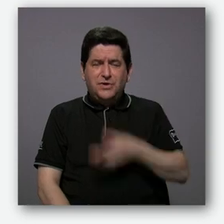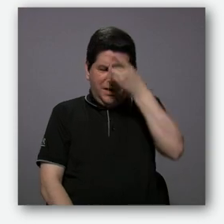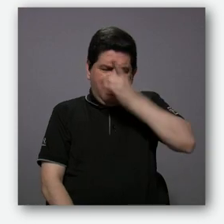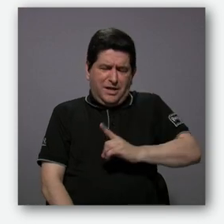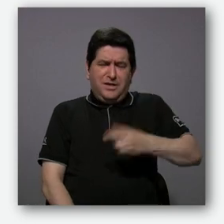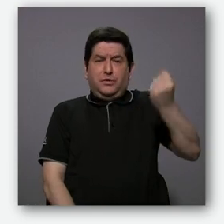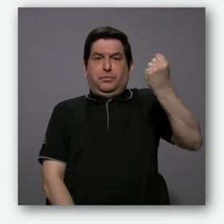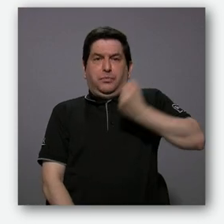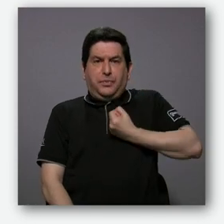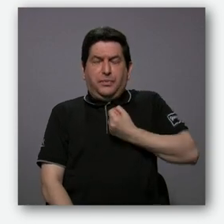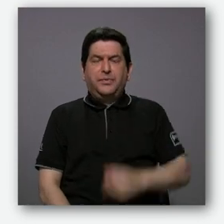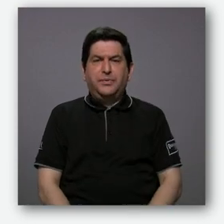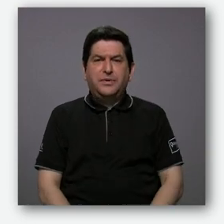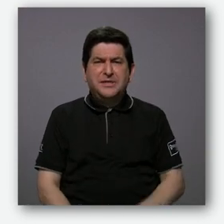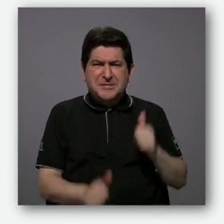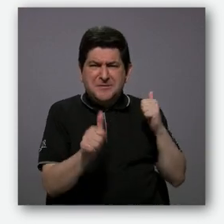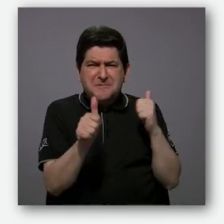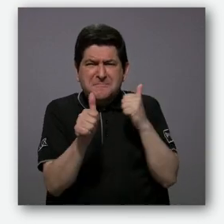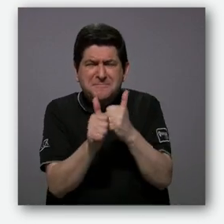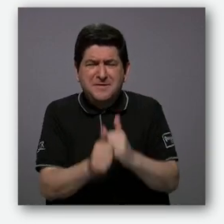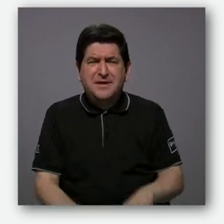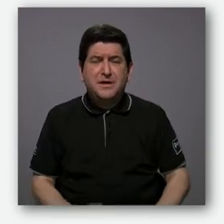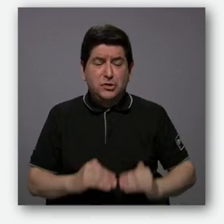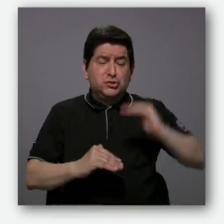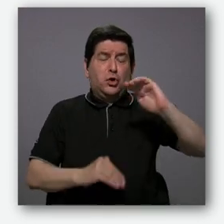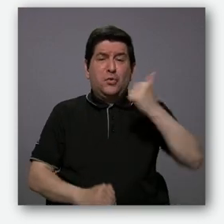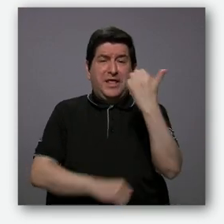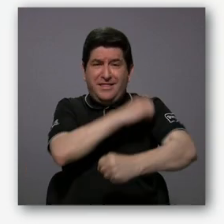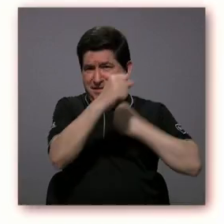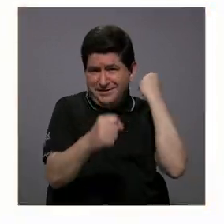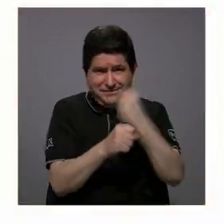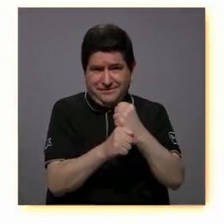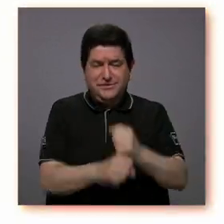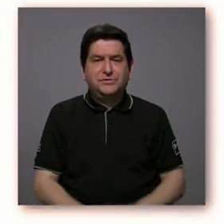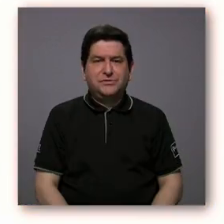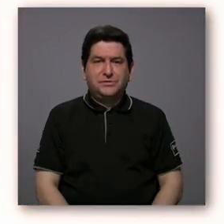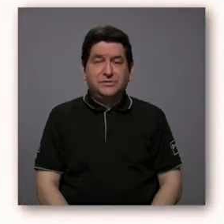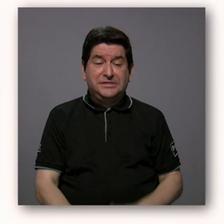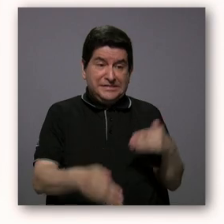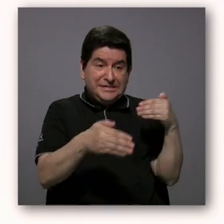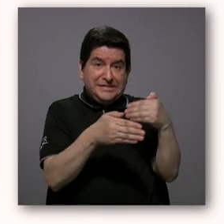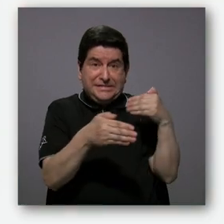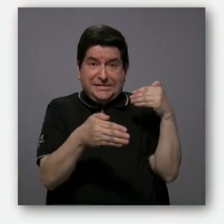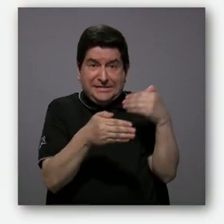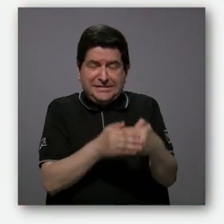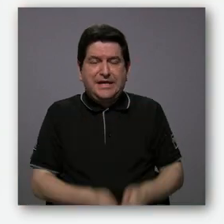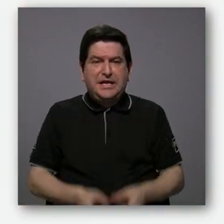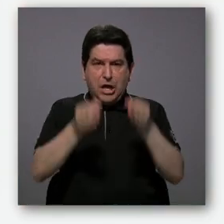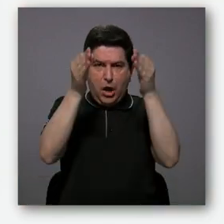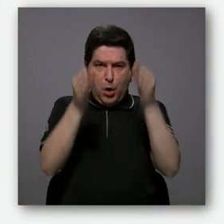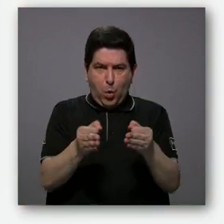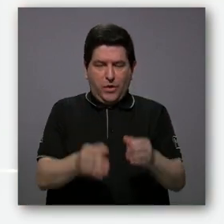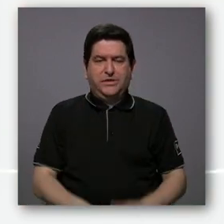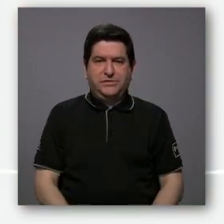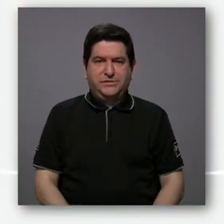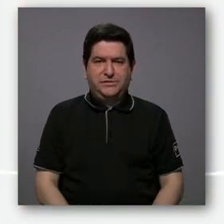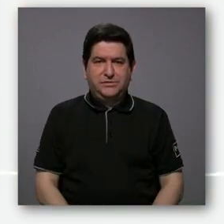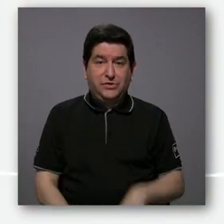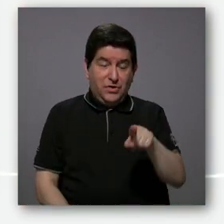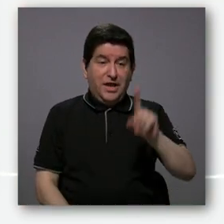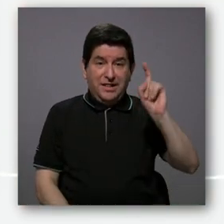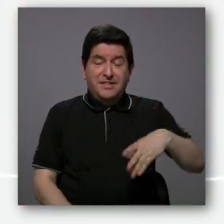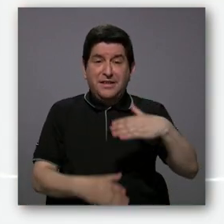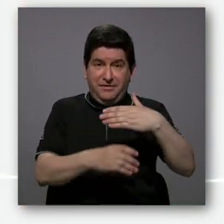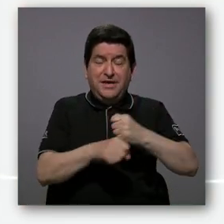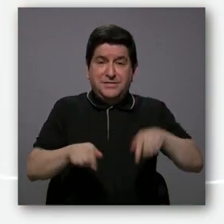depresión suicida, ha sido perseguido por más de 10 años y está a las puertas de ser juzgado por lo que